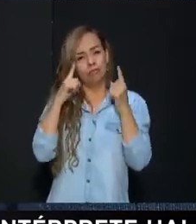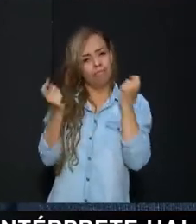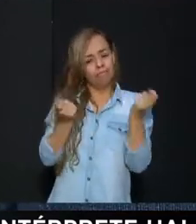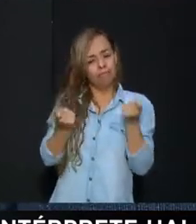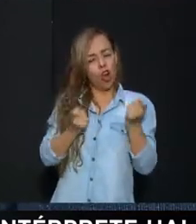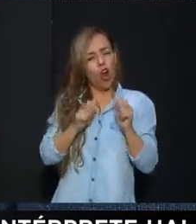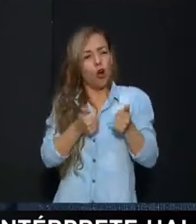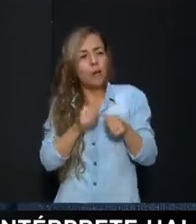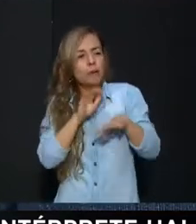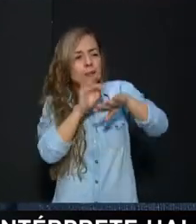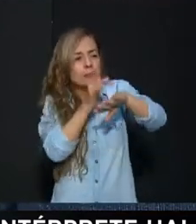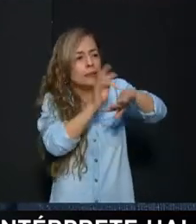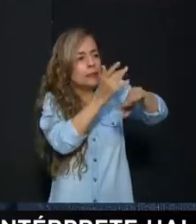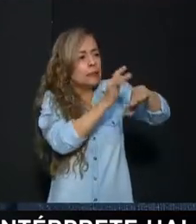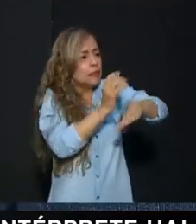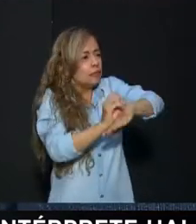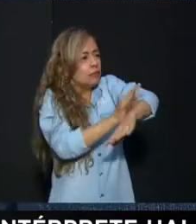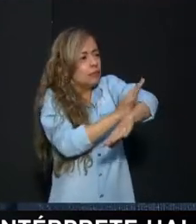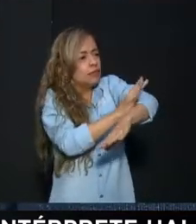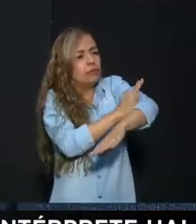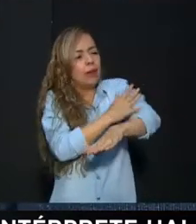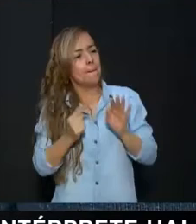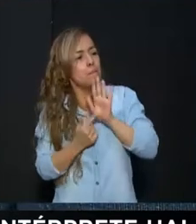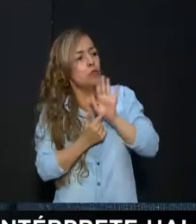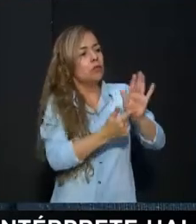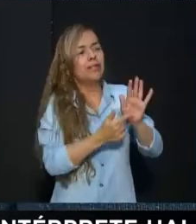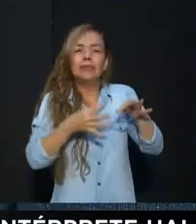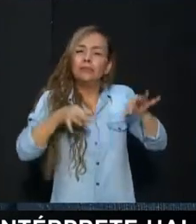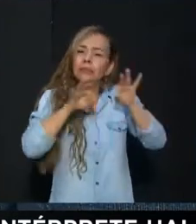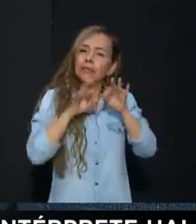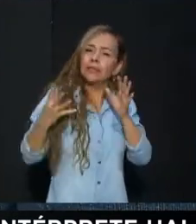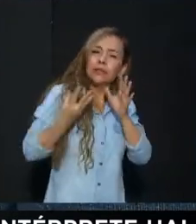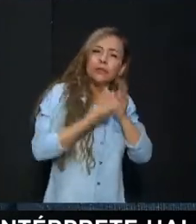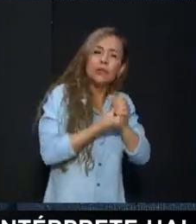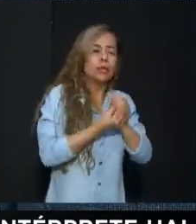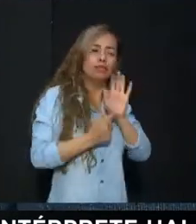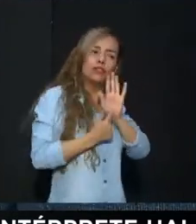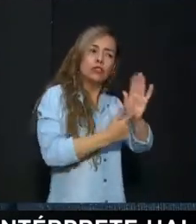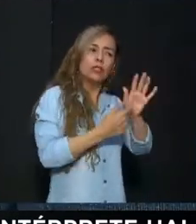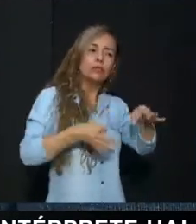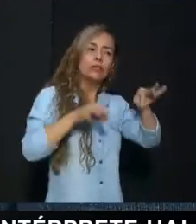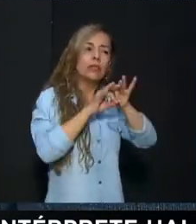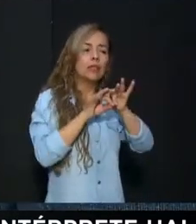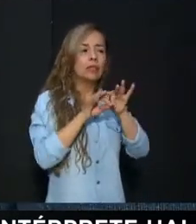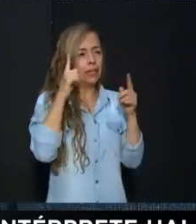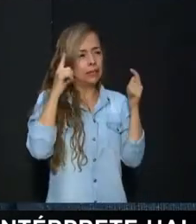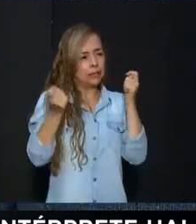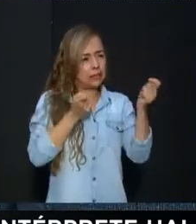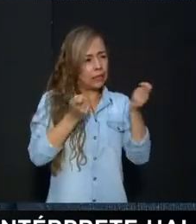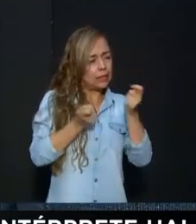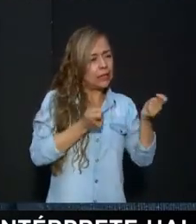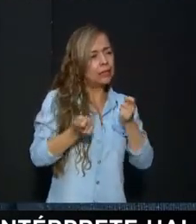rinconcitos Para visibilizar la inclusión Para visibilizar las diferentes estrategias De los diseños universales del